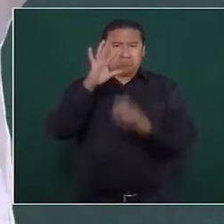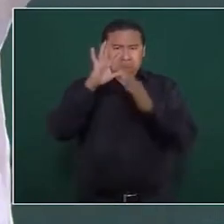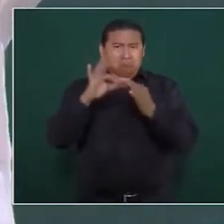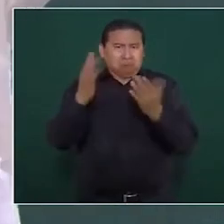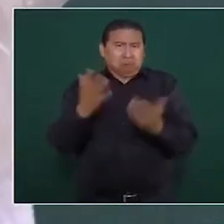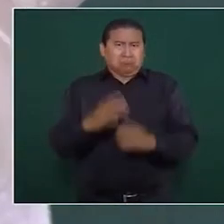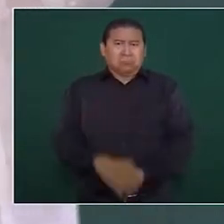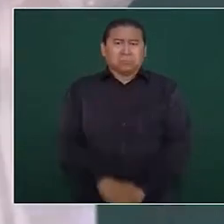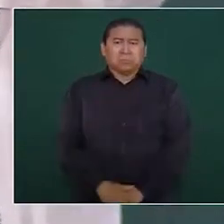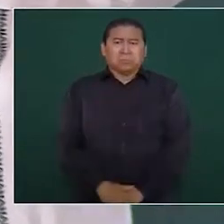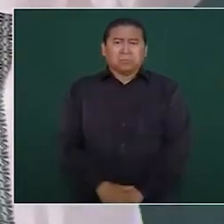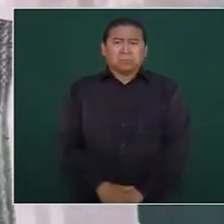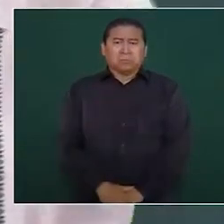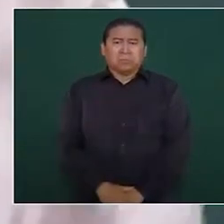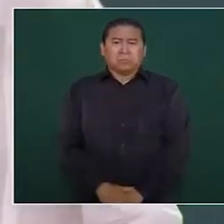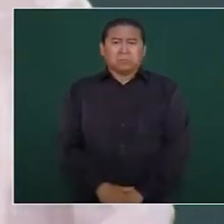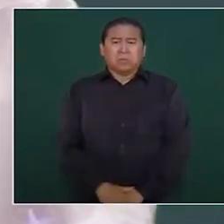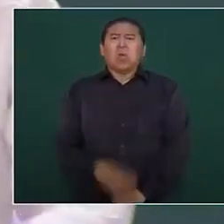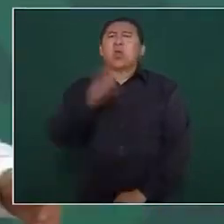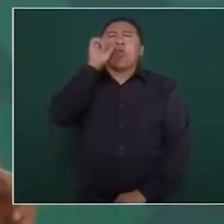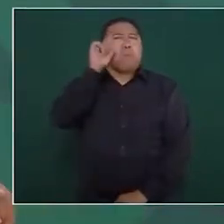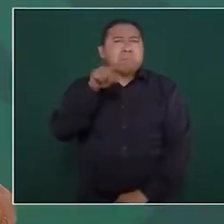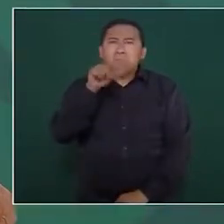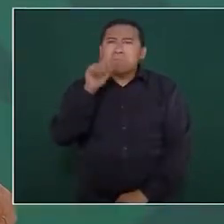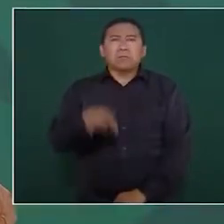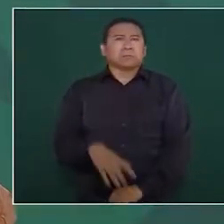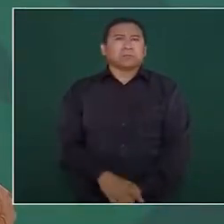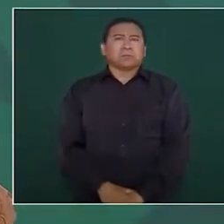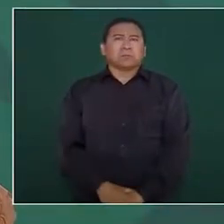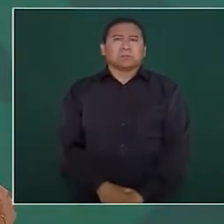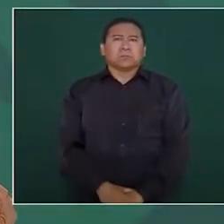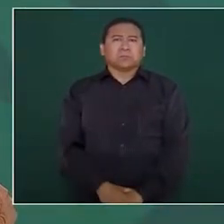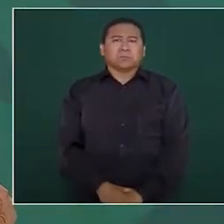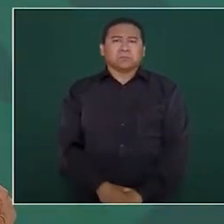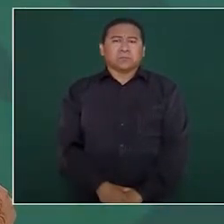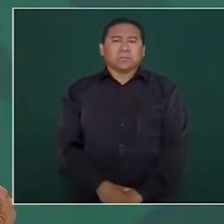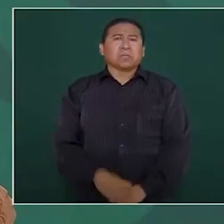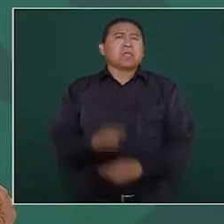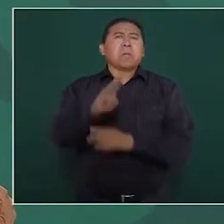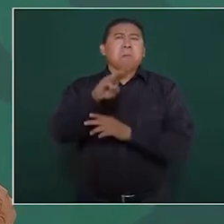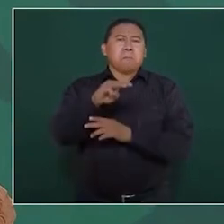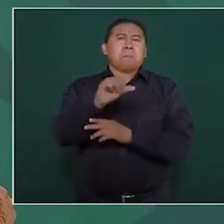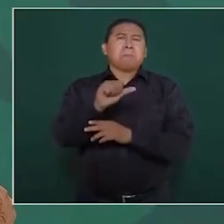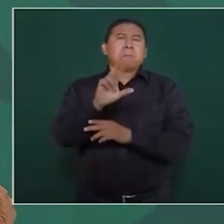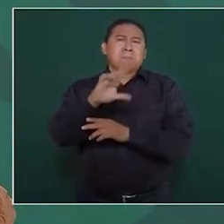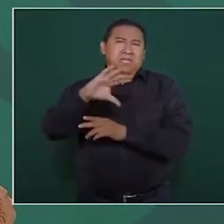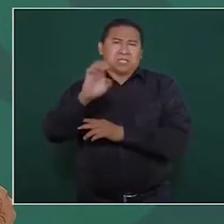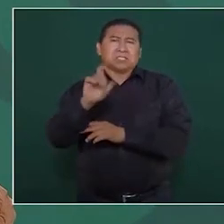lo mismo de Marcelo Ebrat